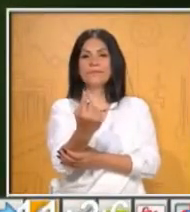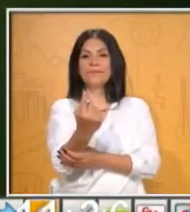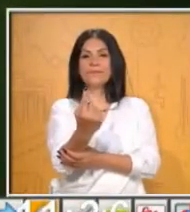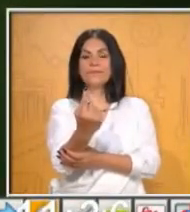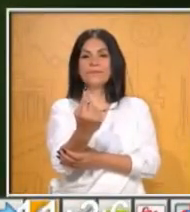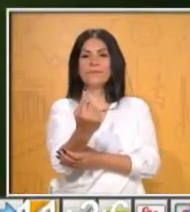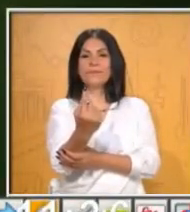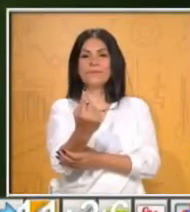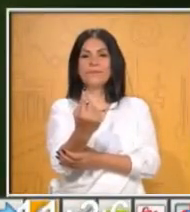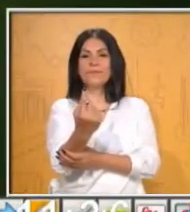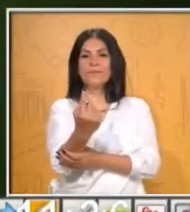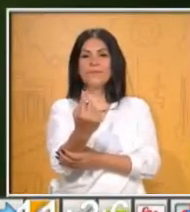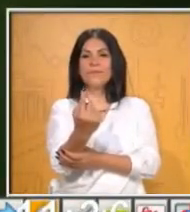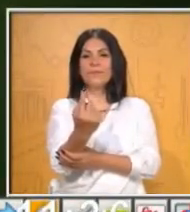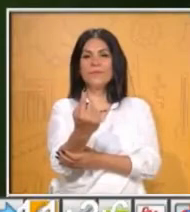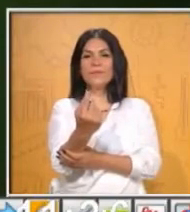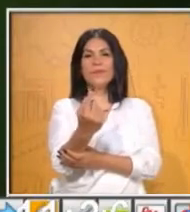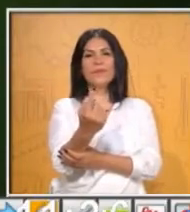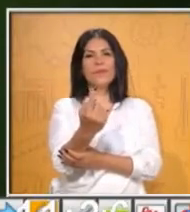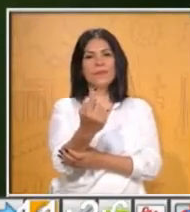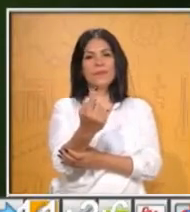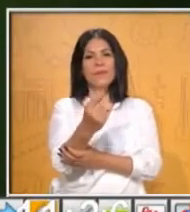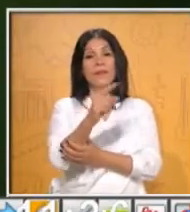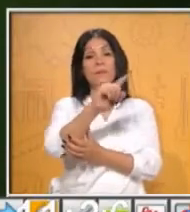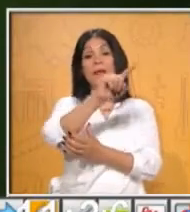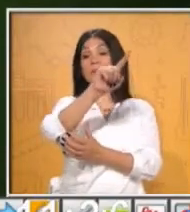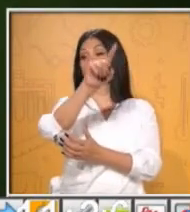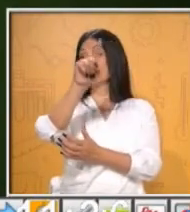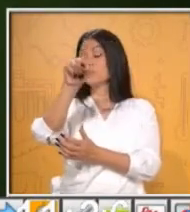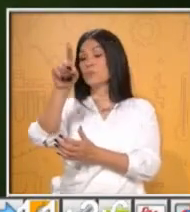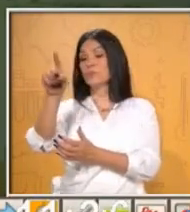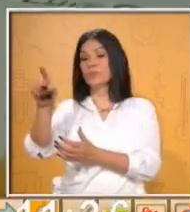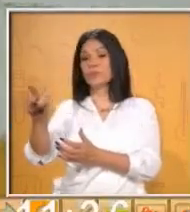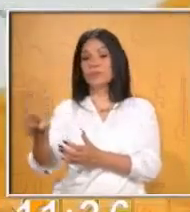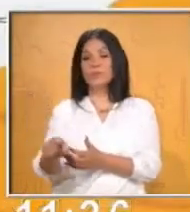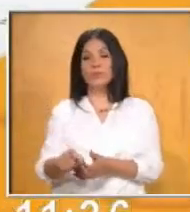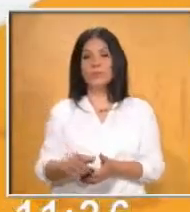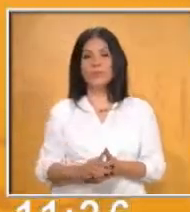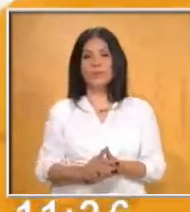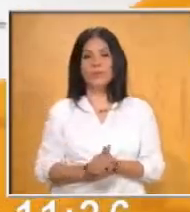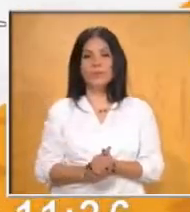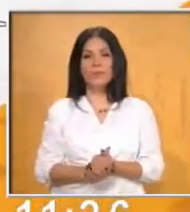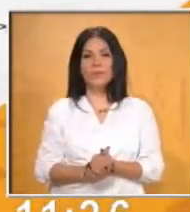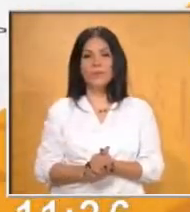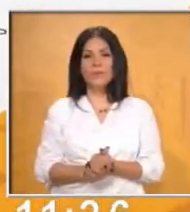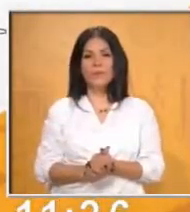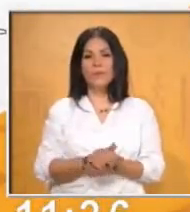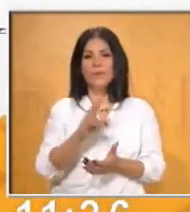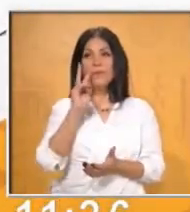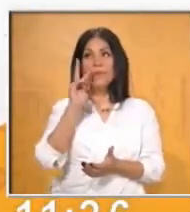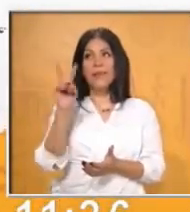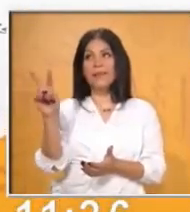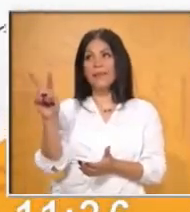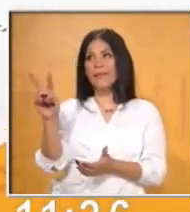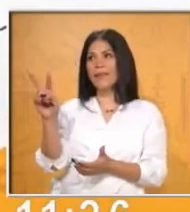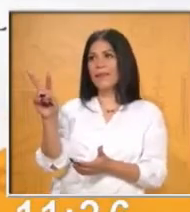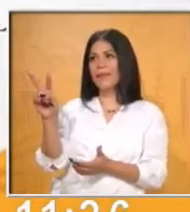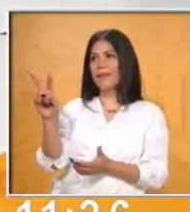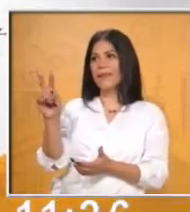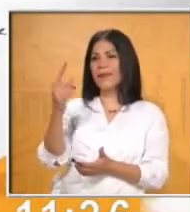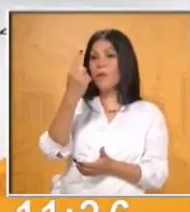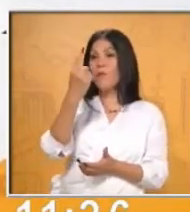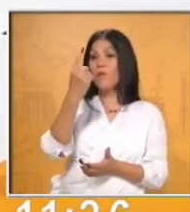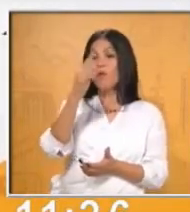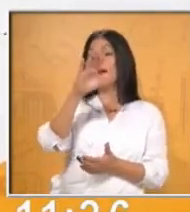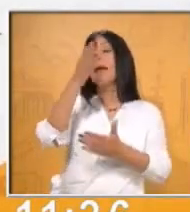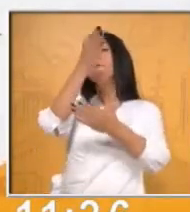y lo vamos a mandar igual. Recordemos que cuando sale el punto número uno, en la tabla que está apareciendo en pantalla, equivale a